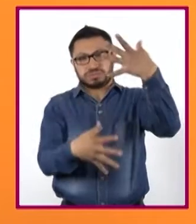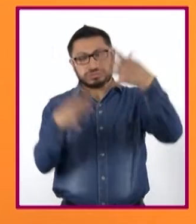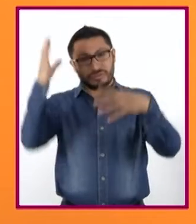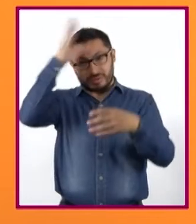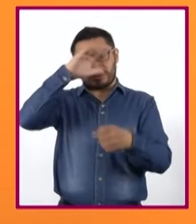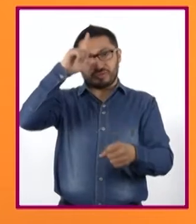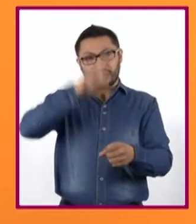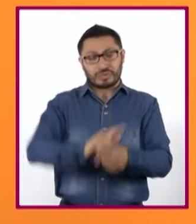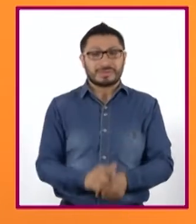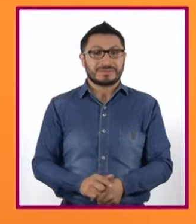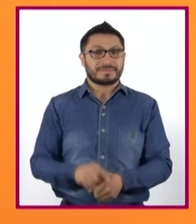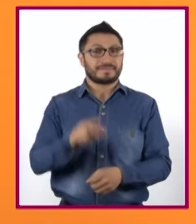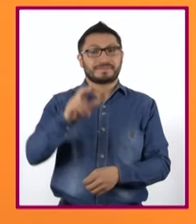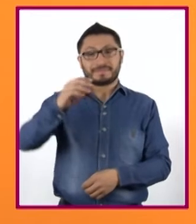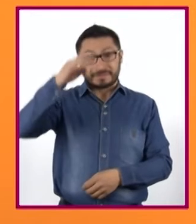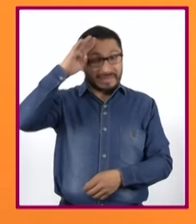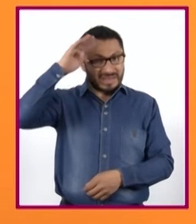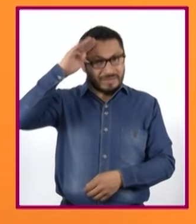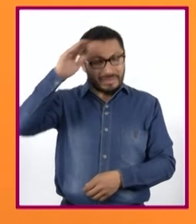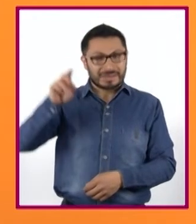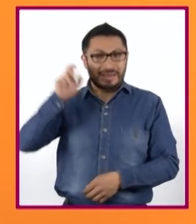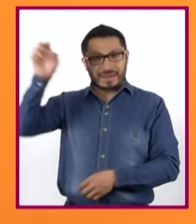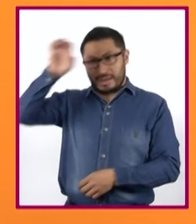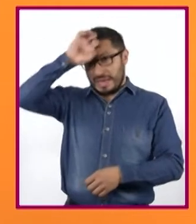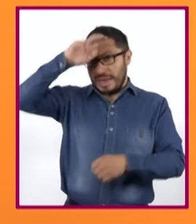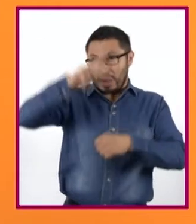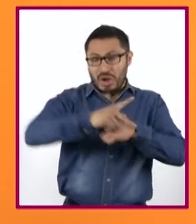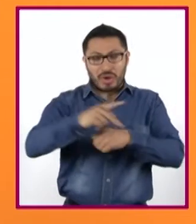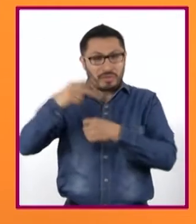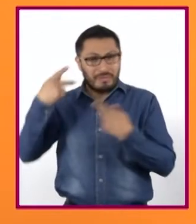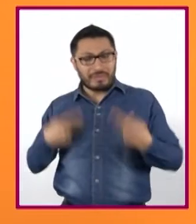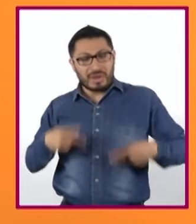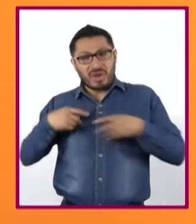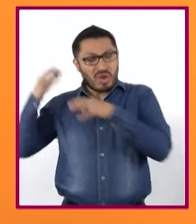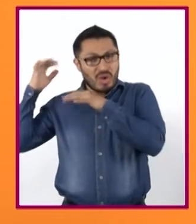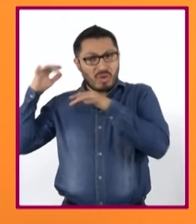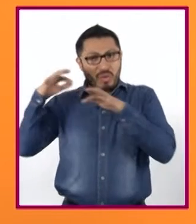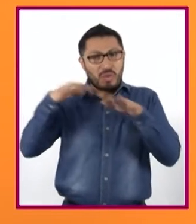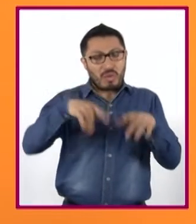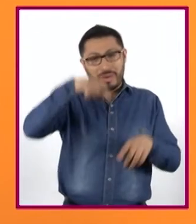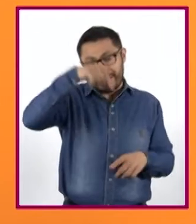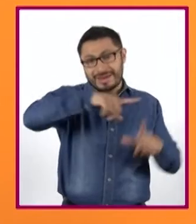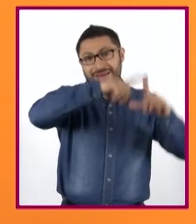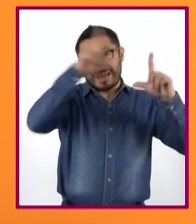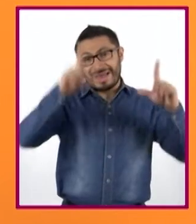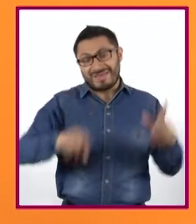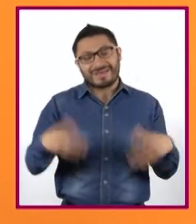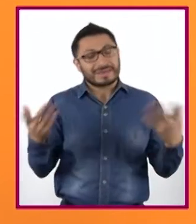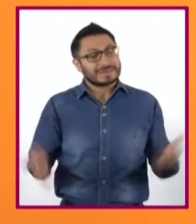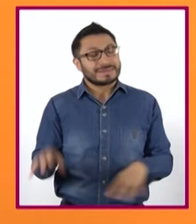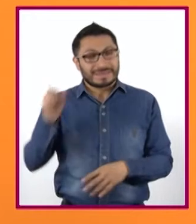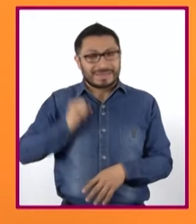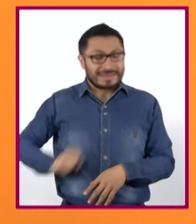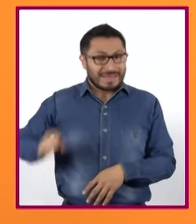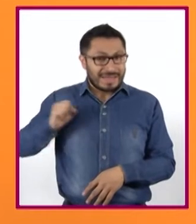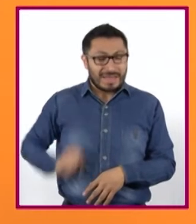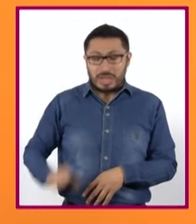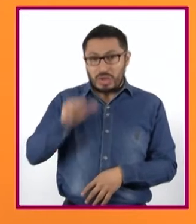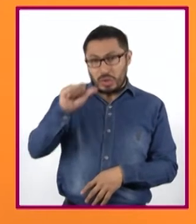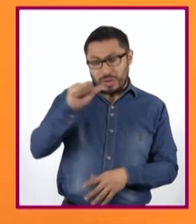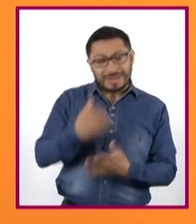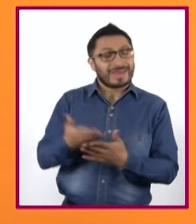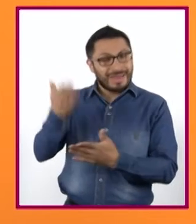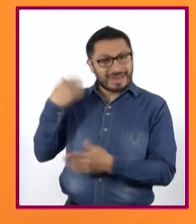Es un error pensar que cuando los europeos arribaron al territorio que hoy es México, en el siglo XVI,